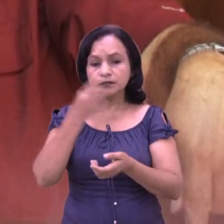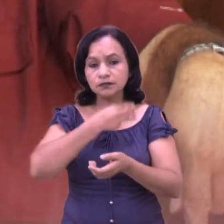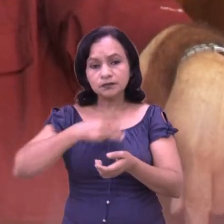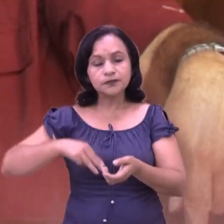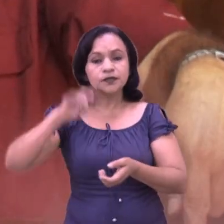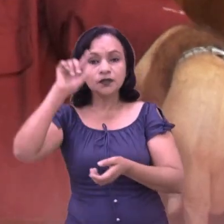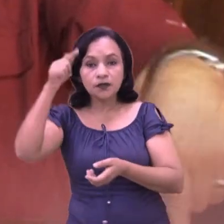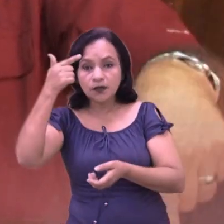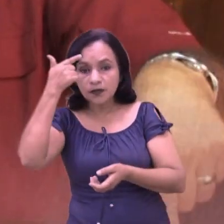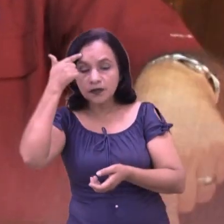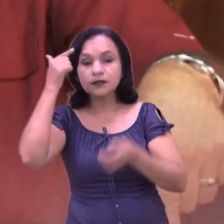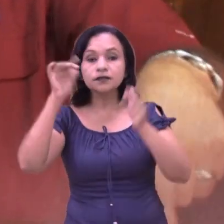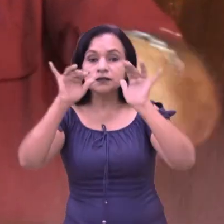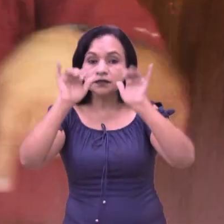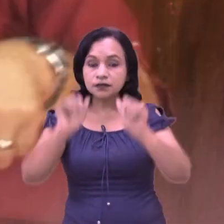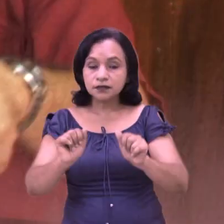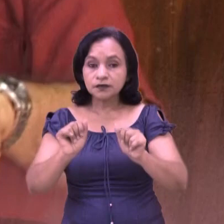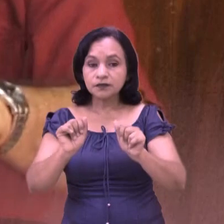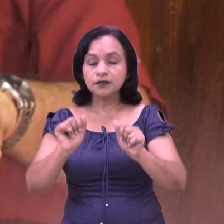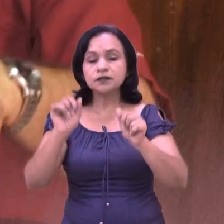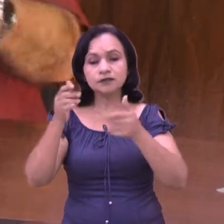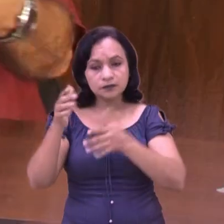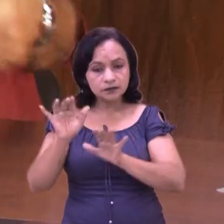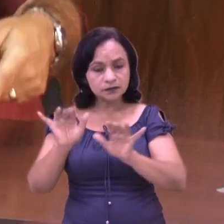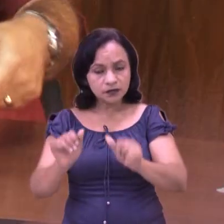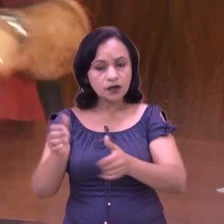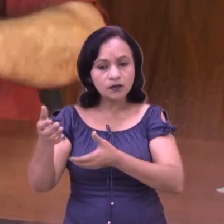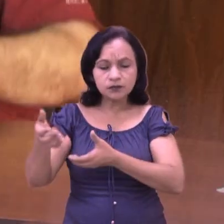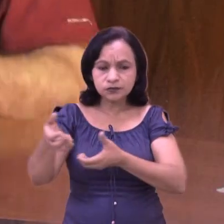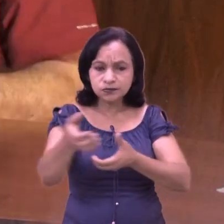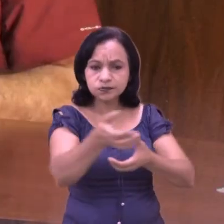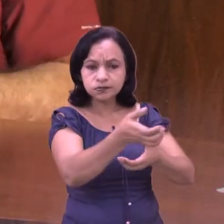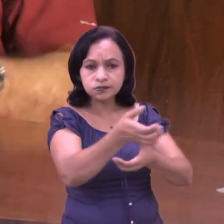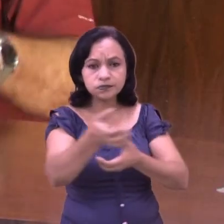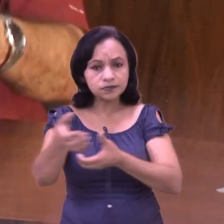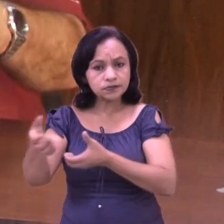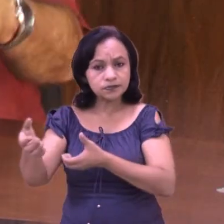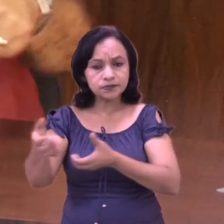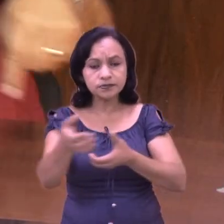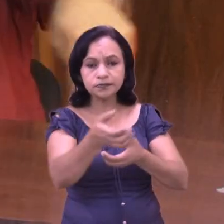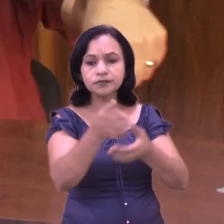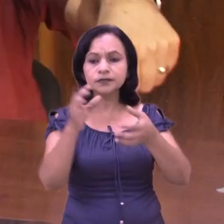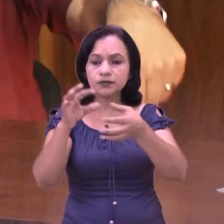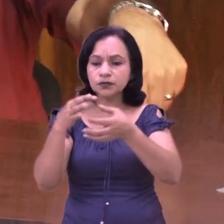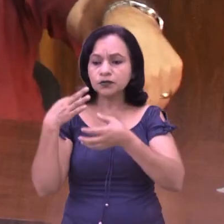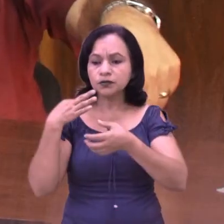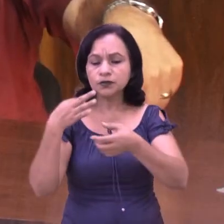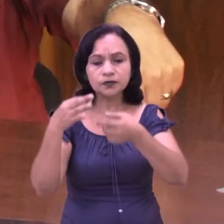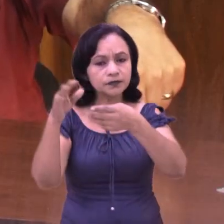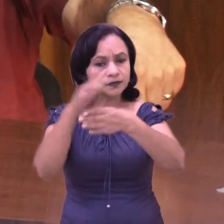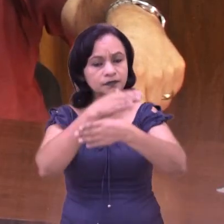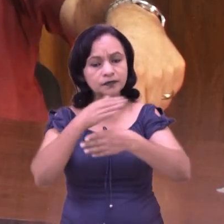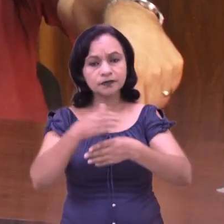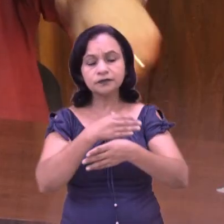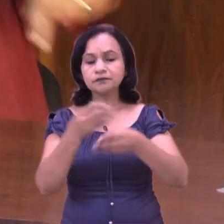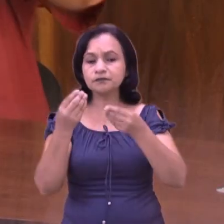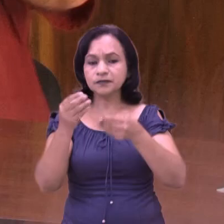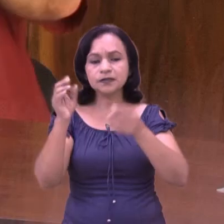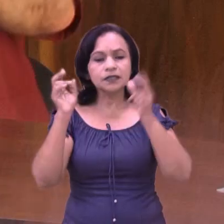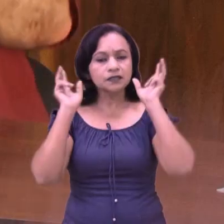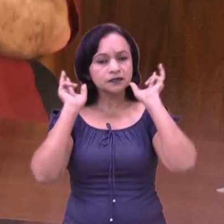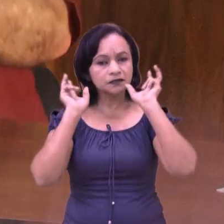de Gobernación, de la Dirección General de Bomberos, sino que están también los bomberos voluntarios, etc. Entonces, tenemos en Cébaco,